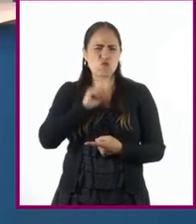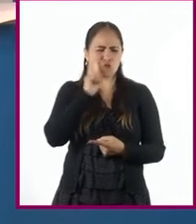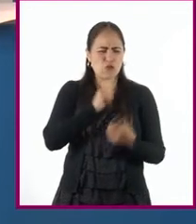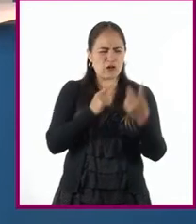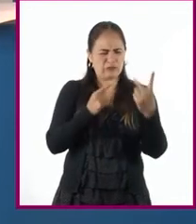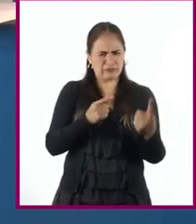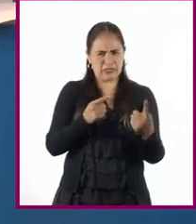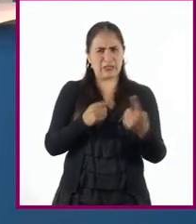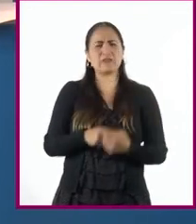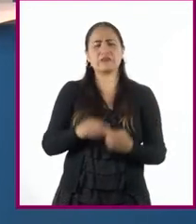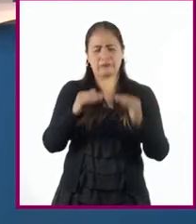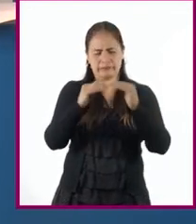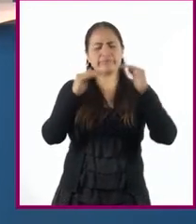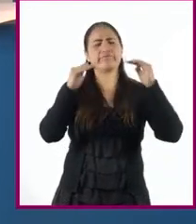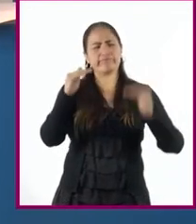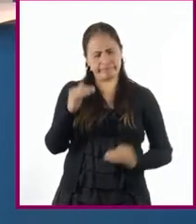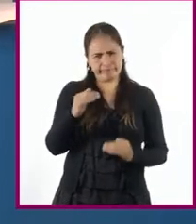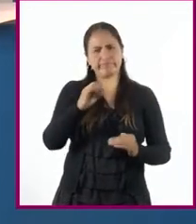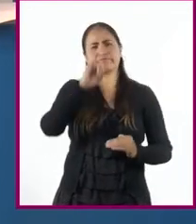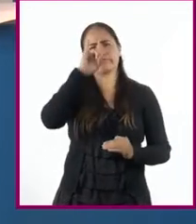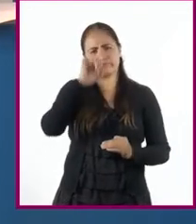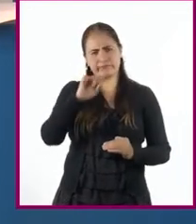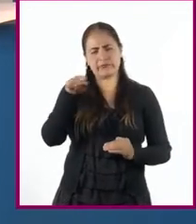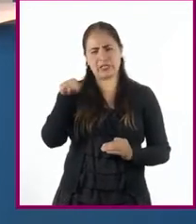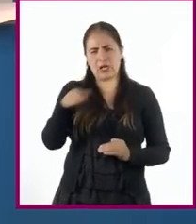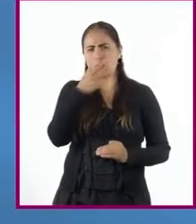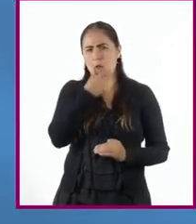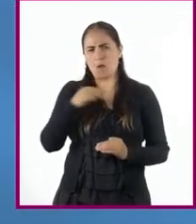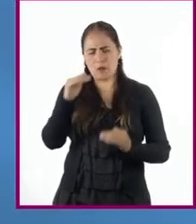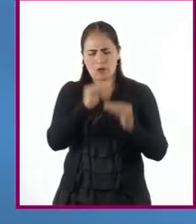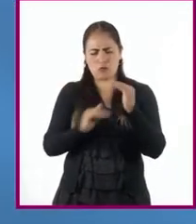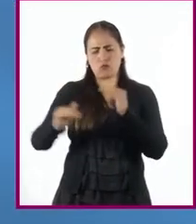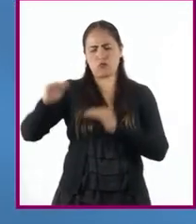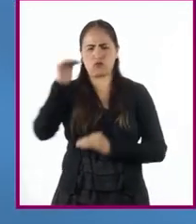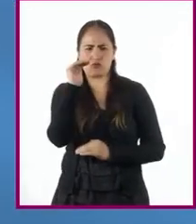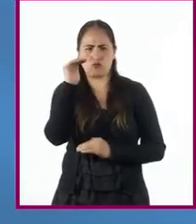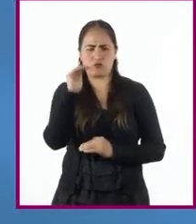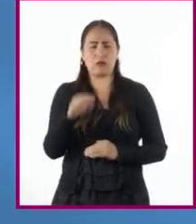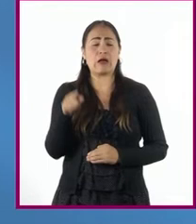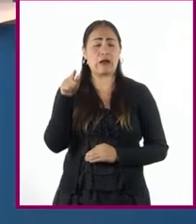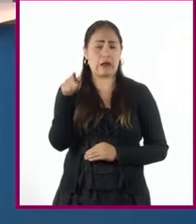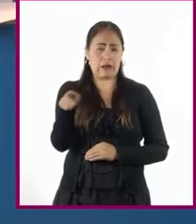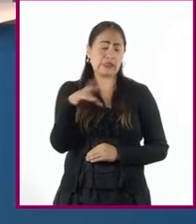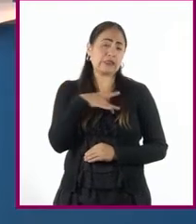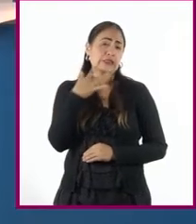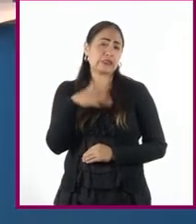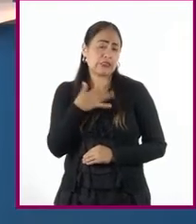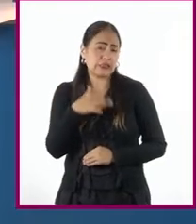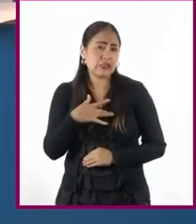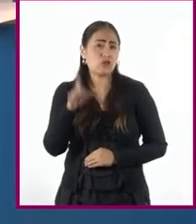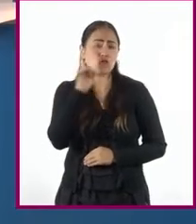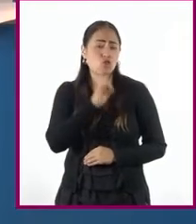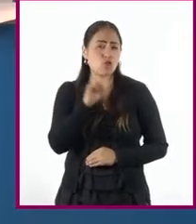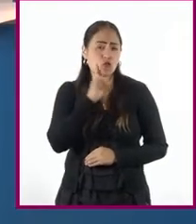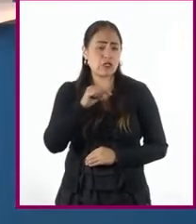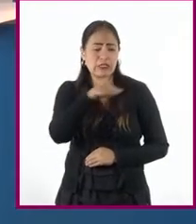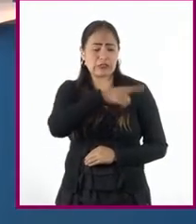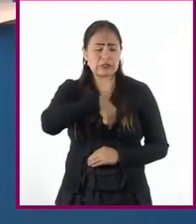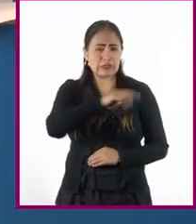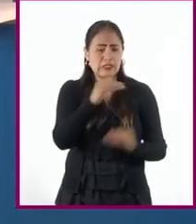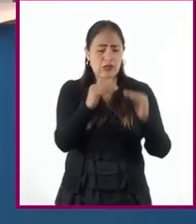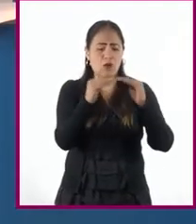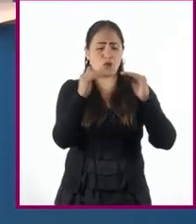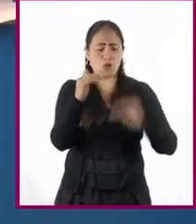condición de inferioridad respecto al masculino, puesto que se consideraba que las mujeres eran más